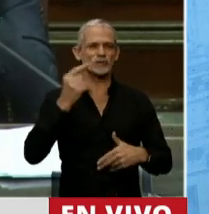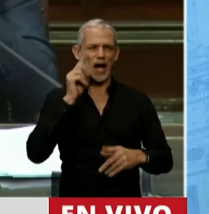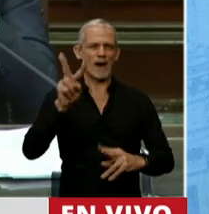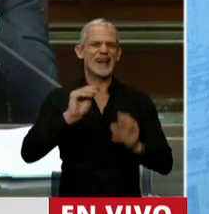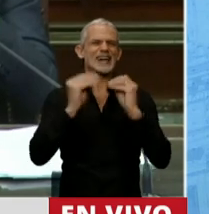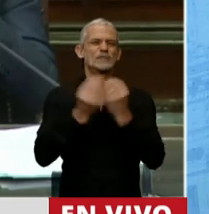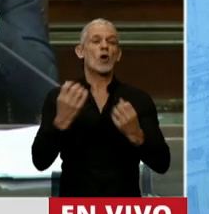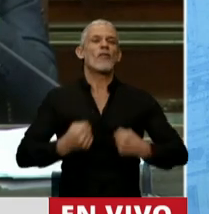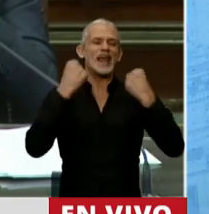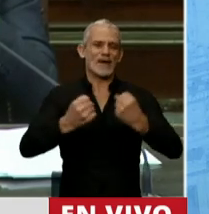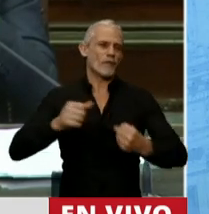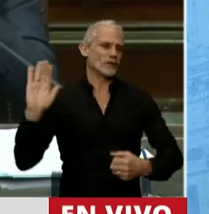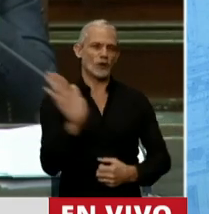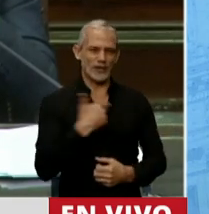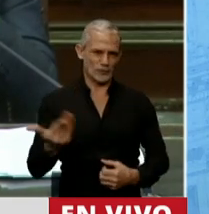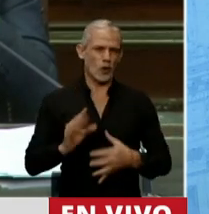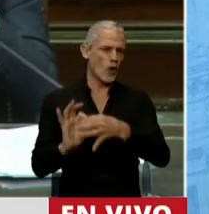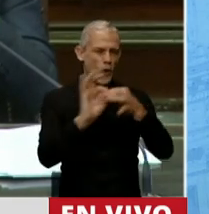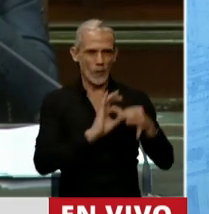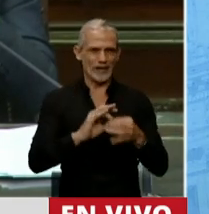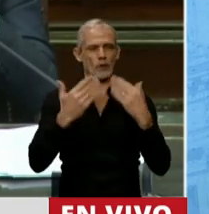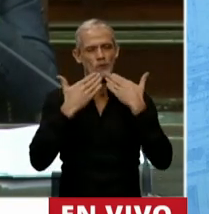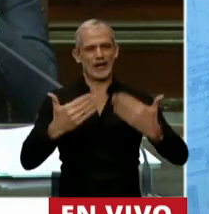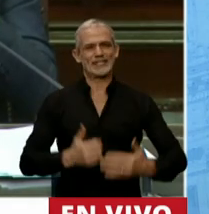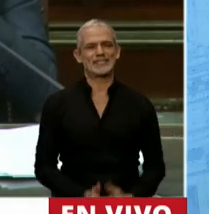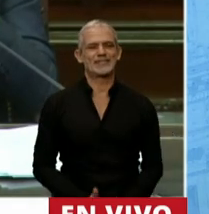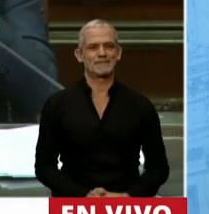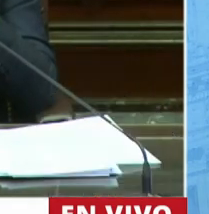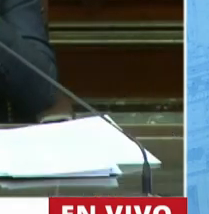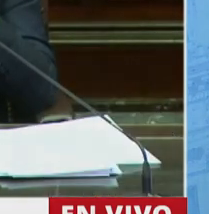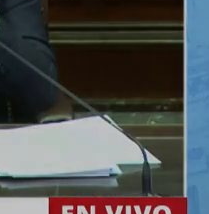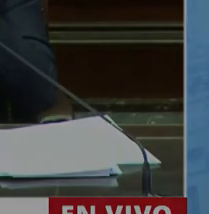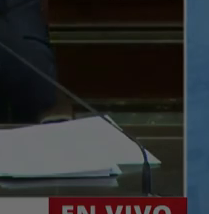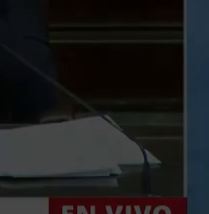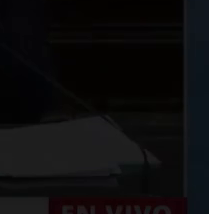resultados del esfuerzo que hemos hecho todo de manera conjunta. Gracias, presidente. Gracias, diputado.